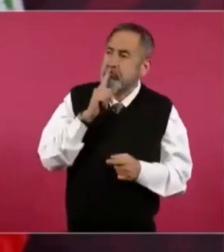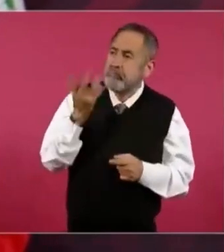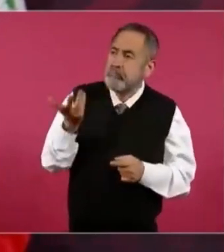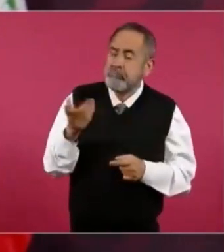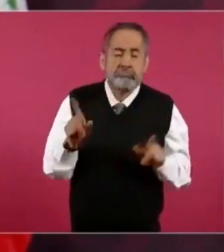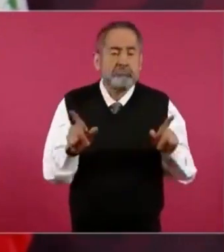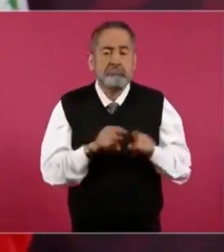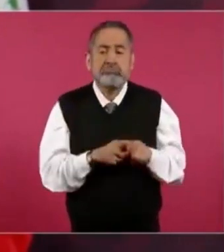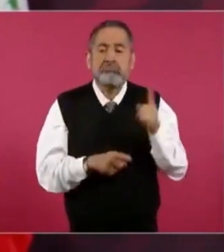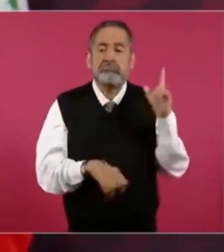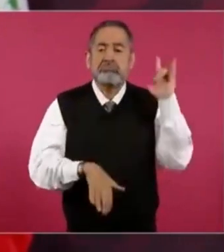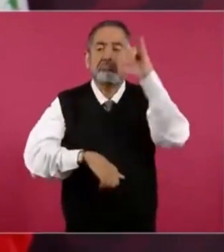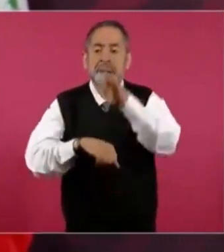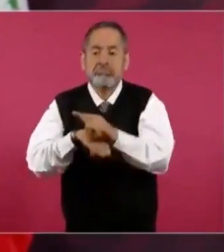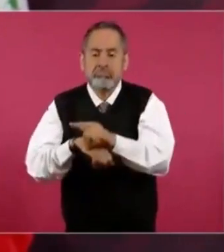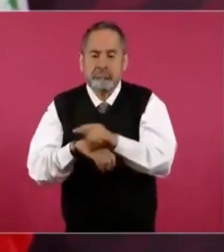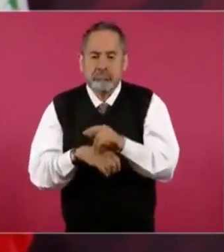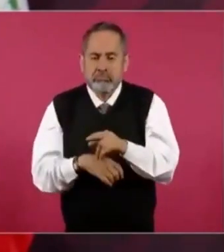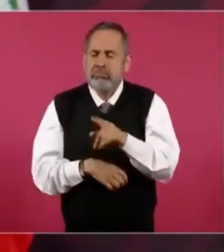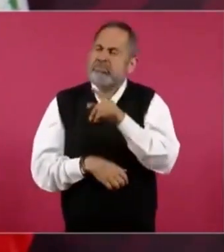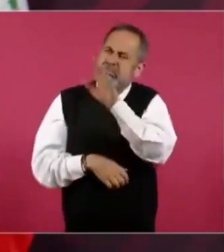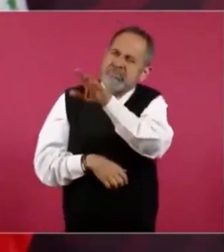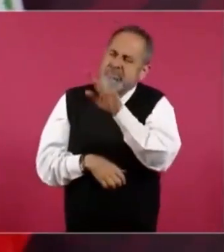clonado,